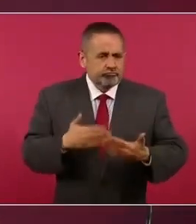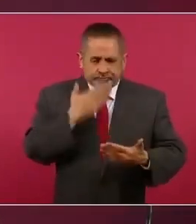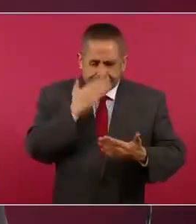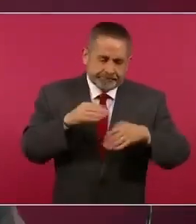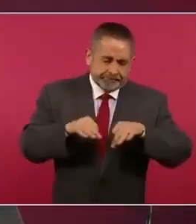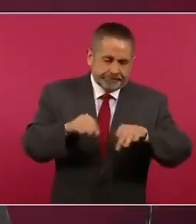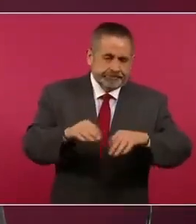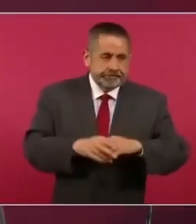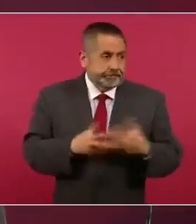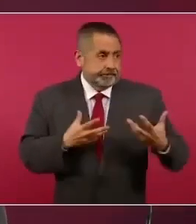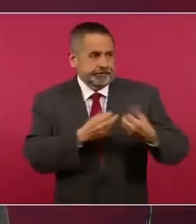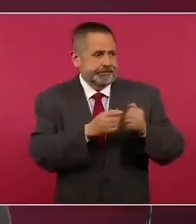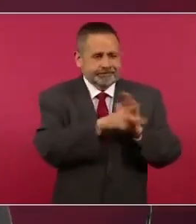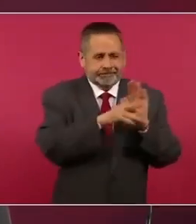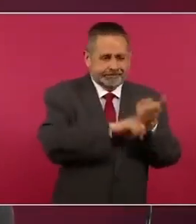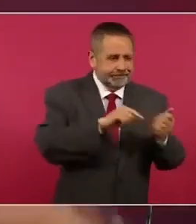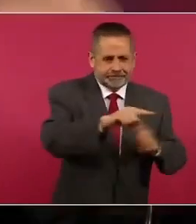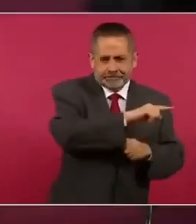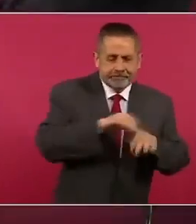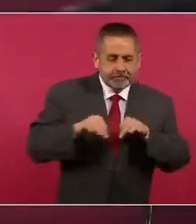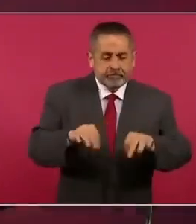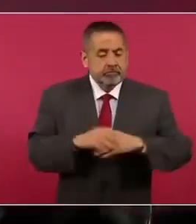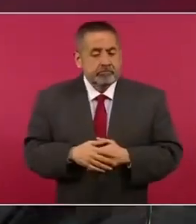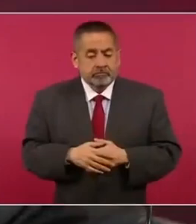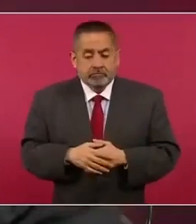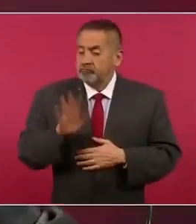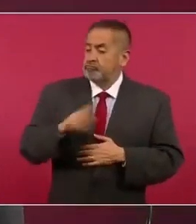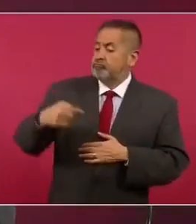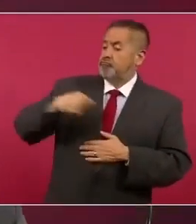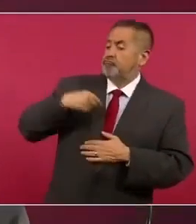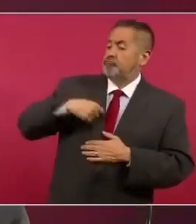de los medios como si fueran ellos los